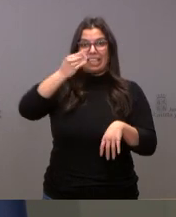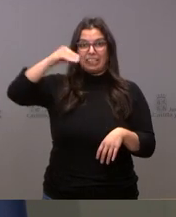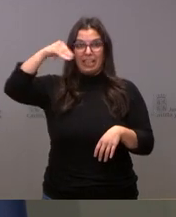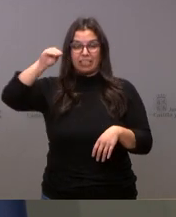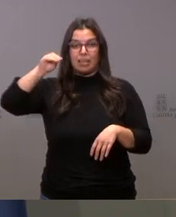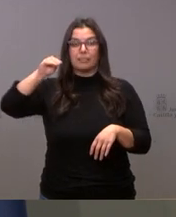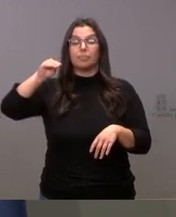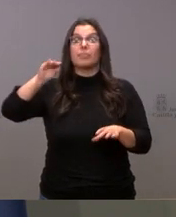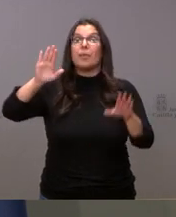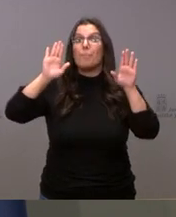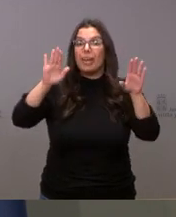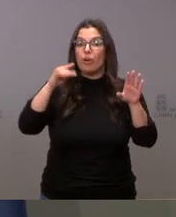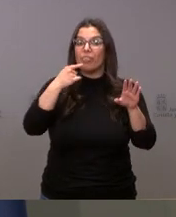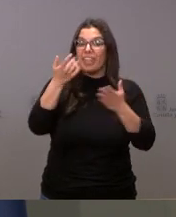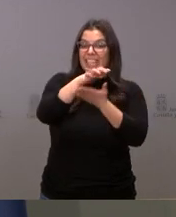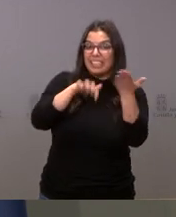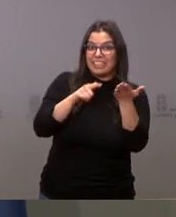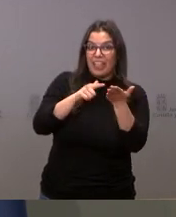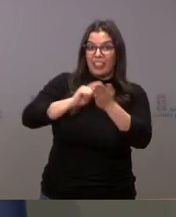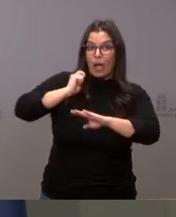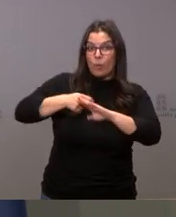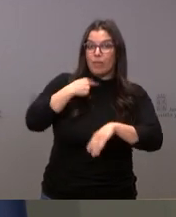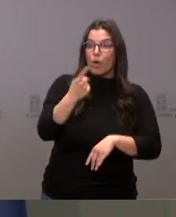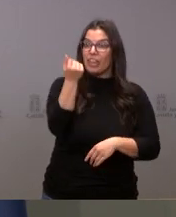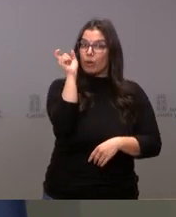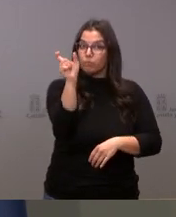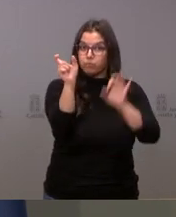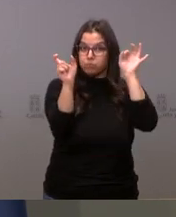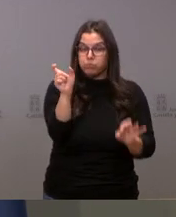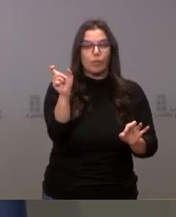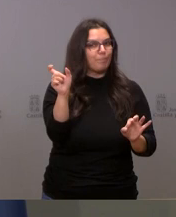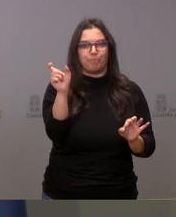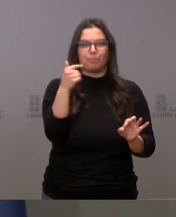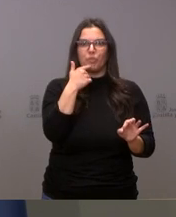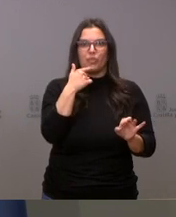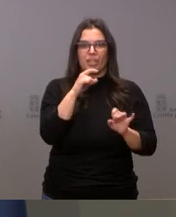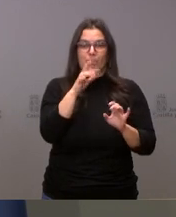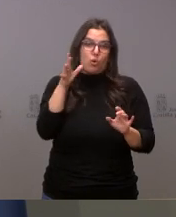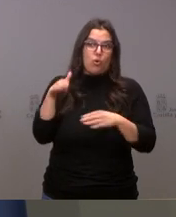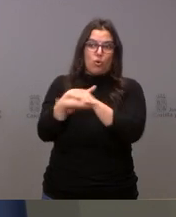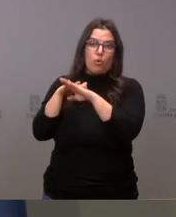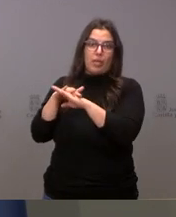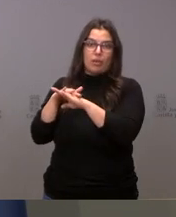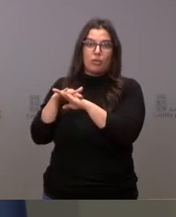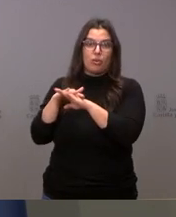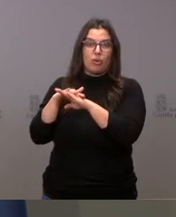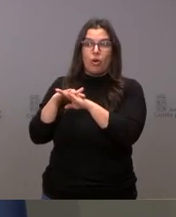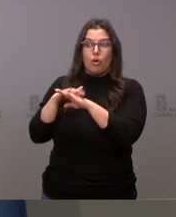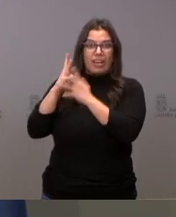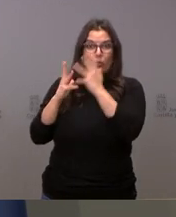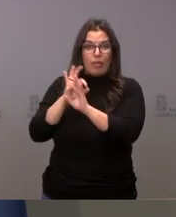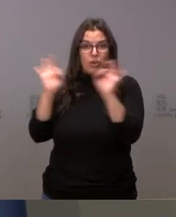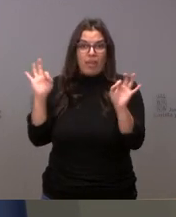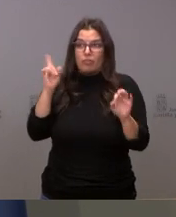aquellas cantidades porque no había una oferta alternativa por parte del Gobierno, más que la negación en torno